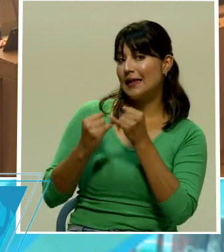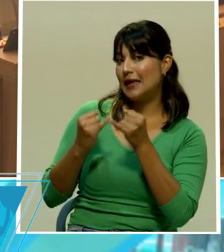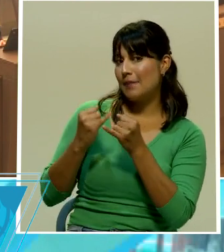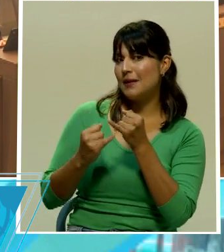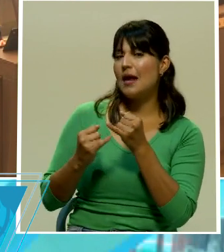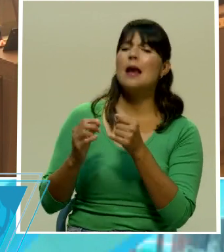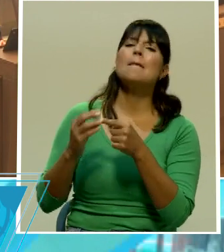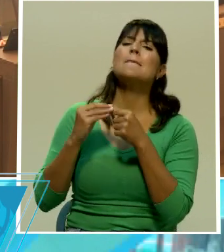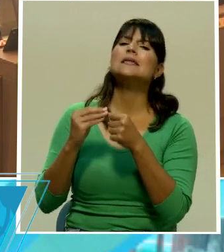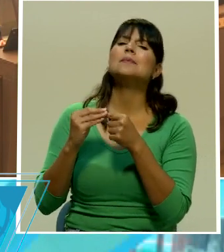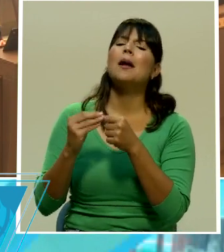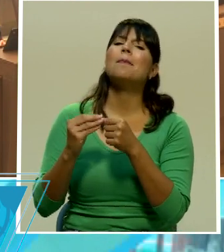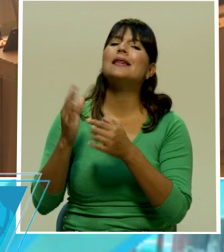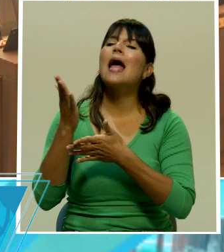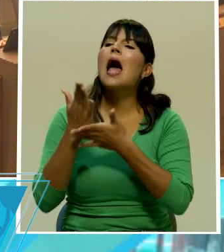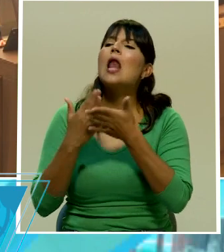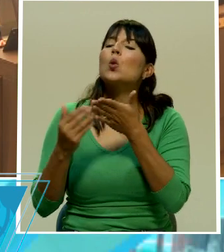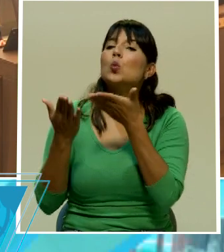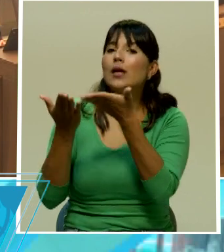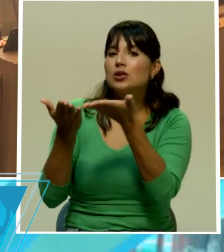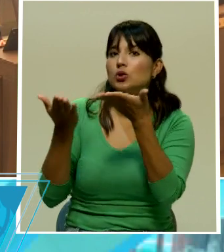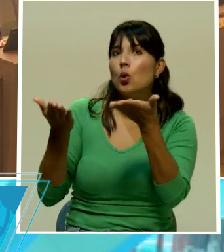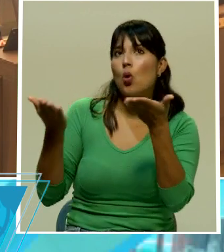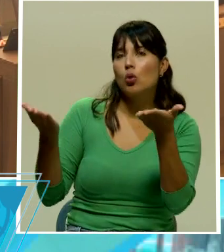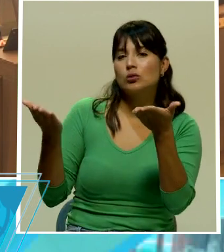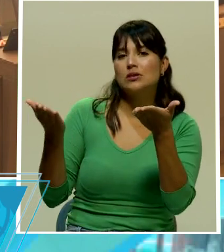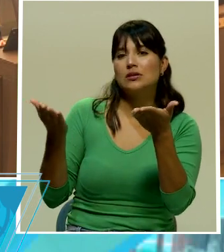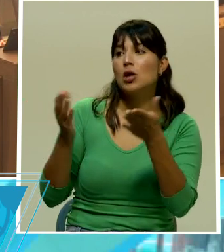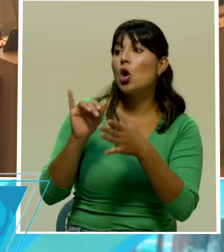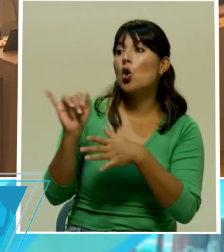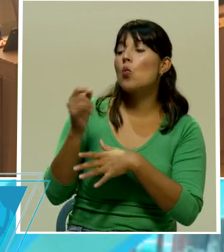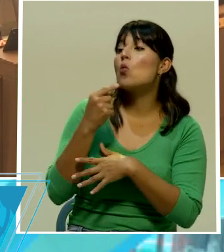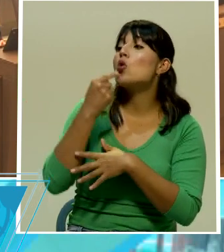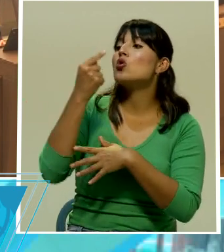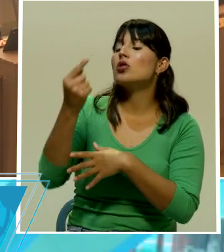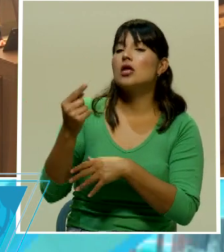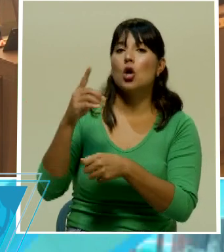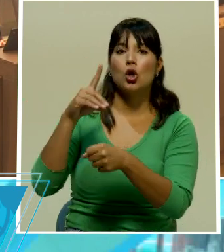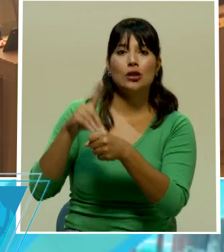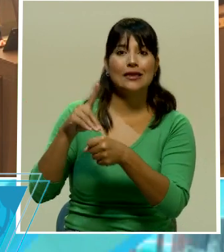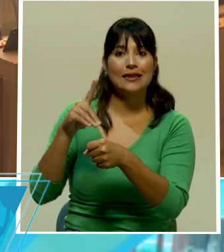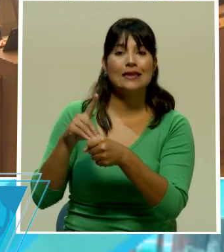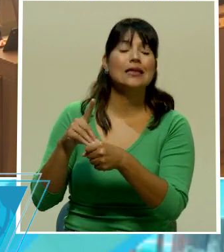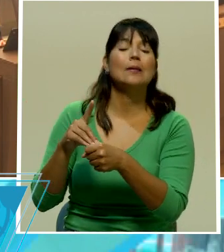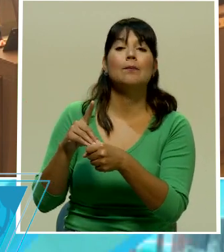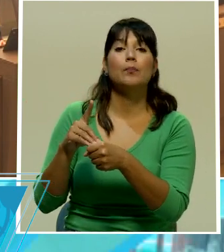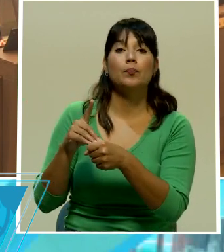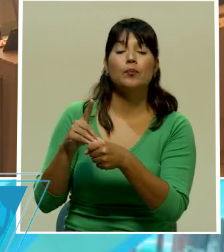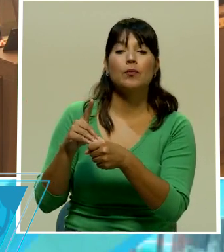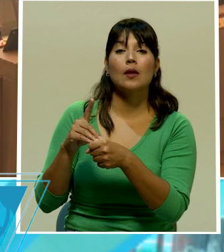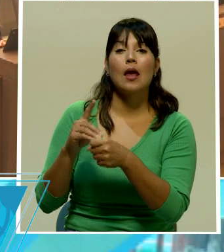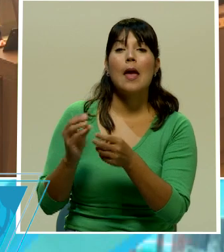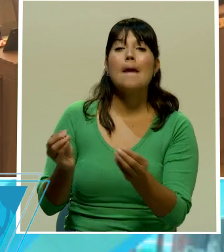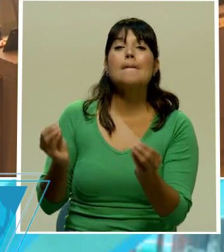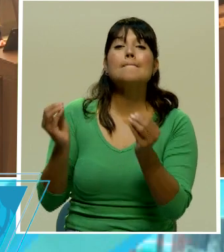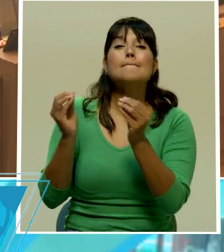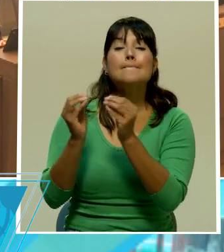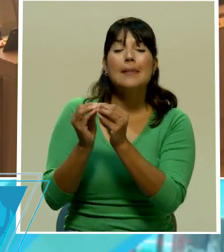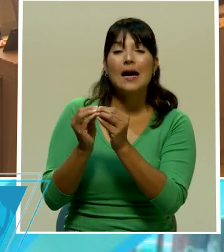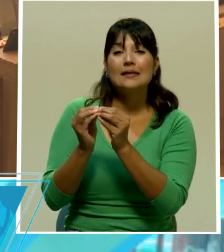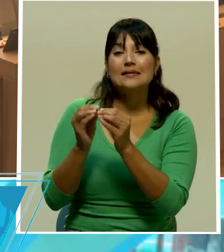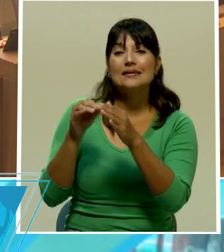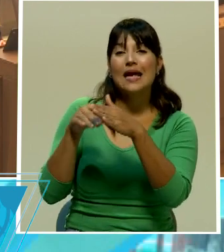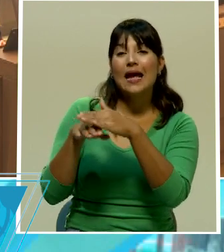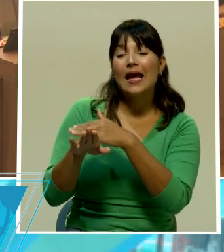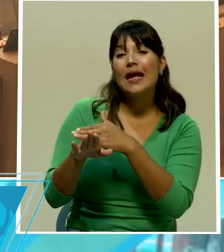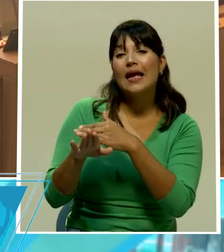muebles que ahora mencionaban muy bien algunas diputadas y miembros de la prensa sobre todo en las áreas